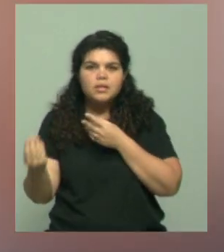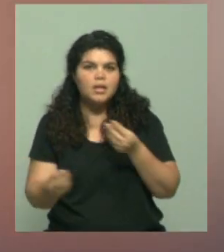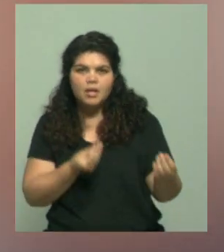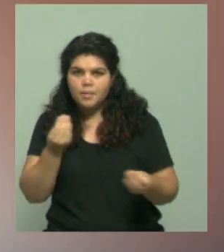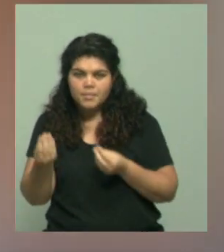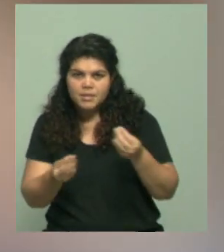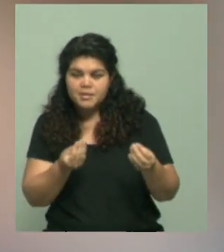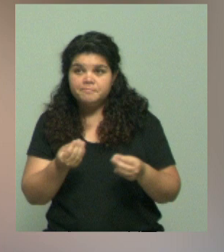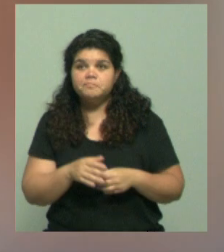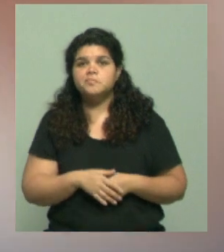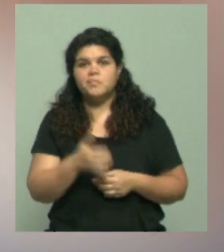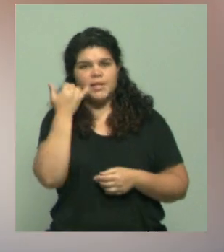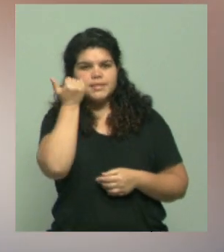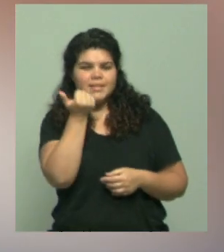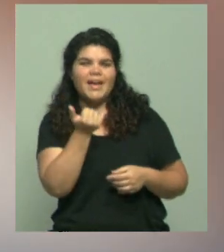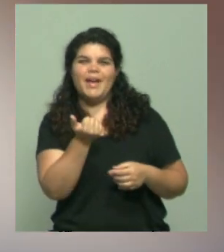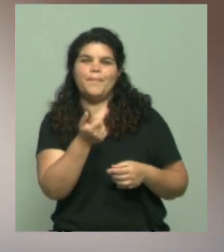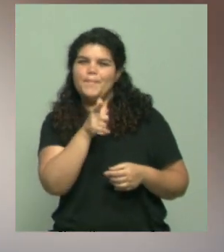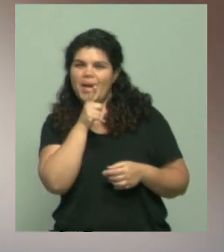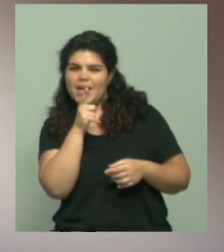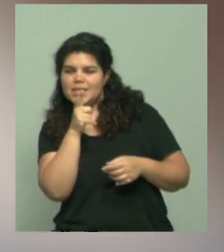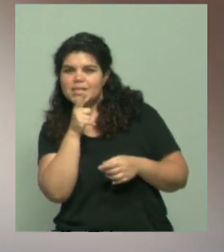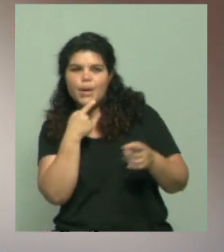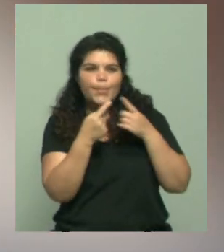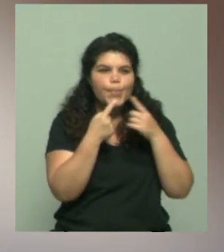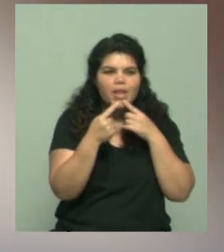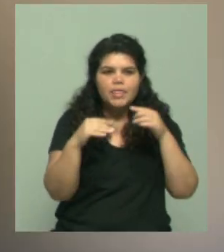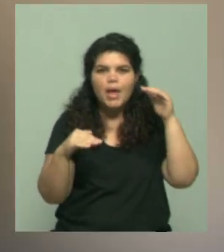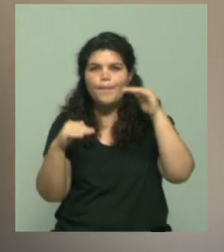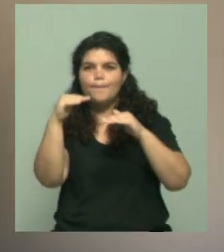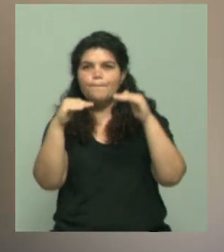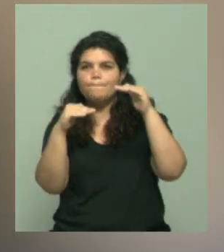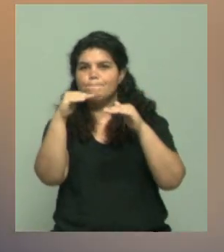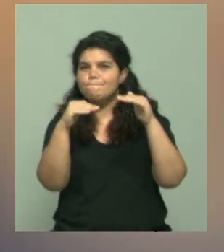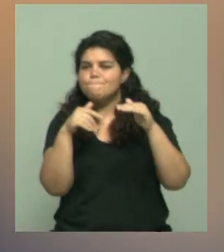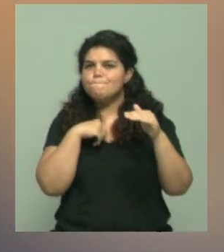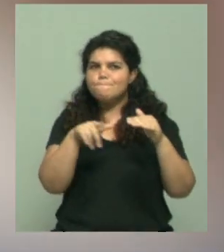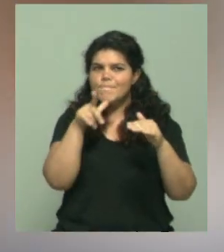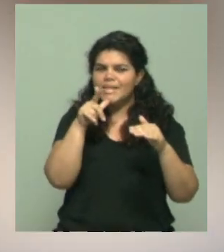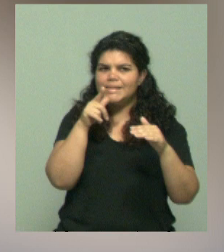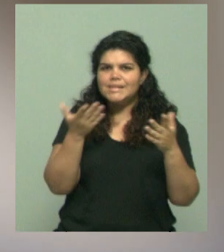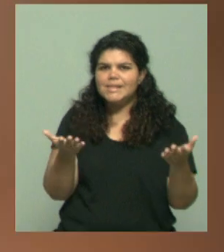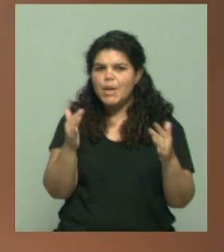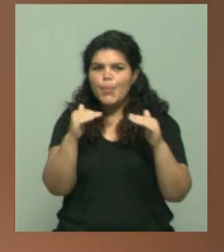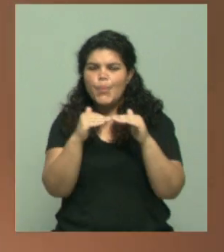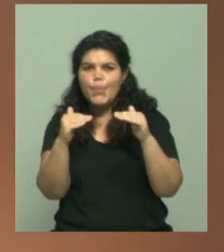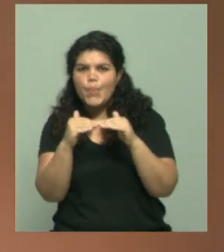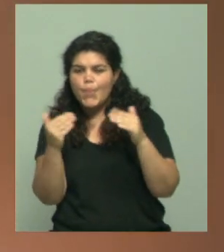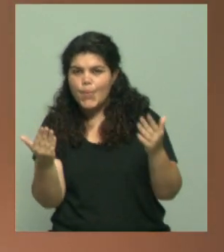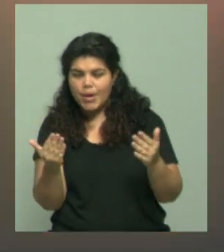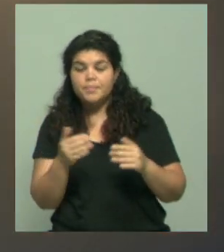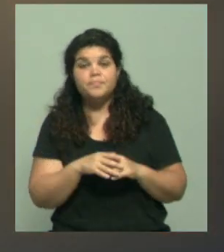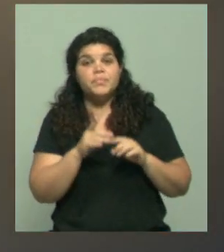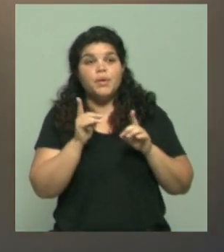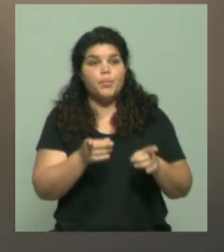empate técnico que le dicen. Y quería párrafo aparte del tema de cómo Ana apostaba en la campaña, sobre